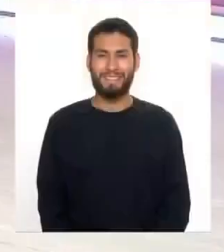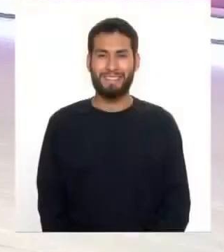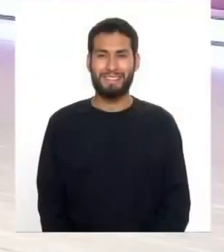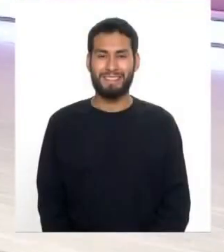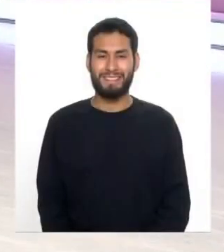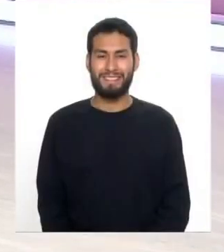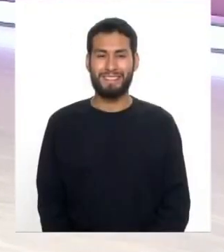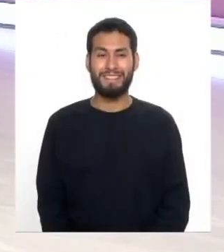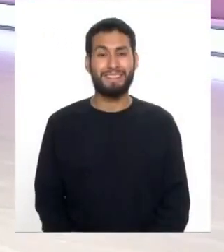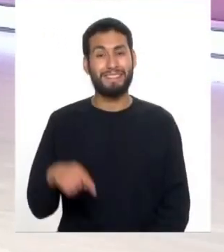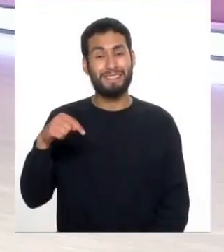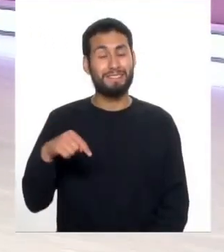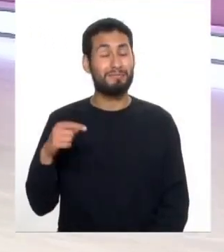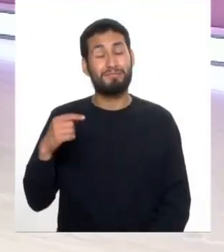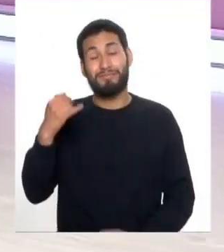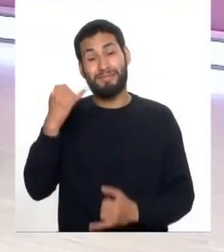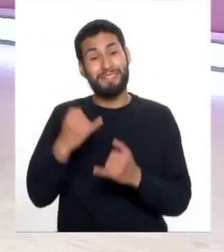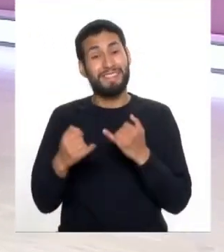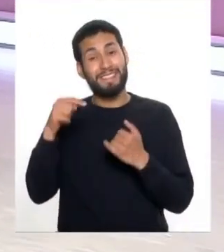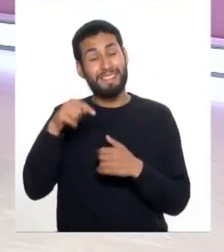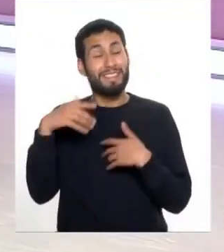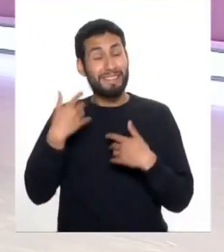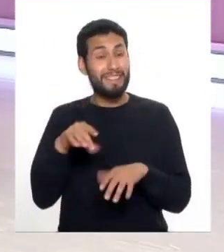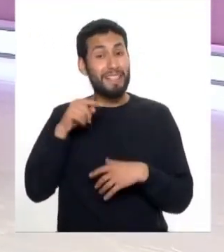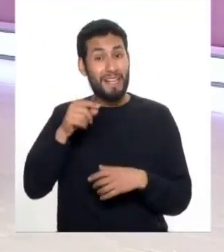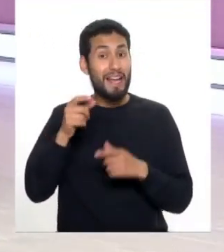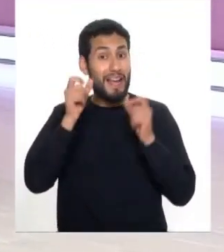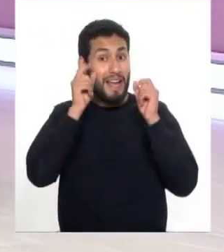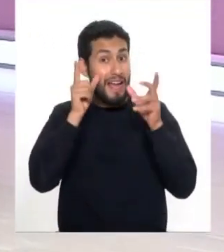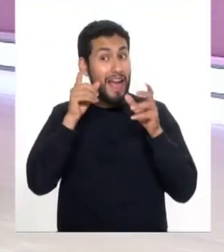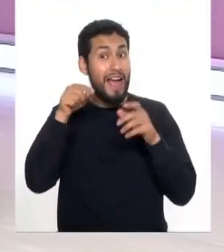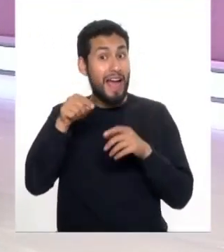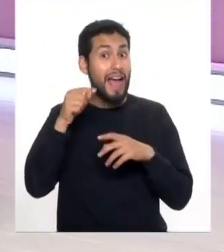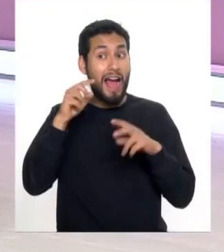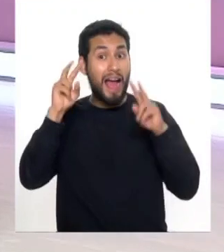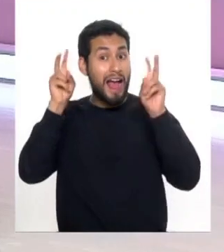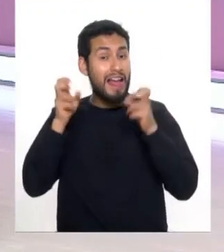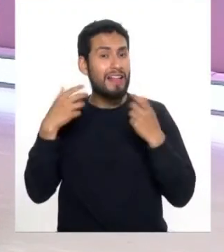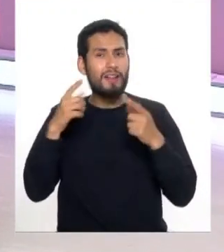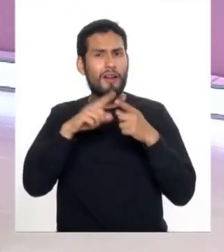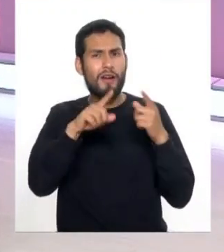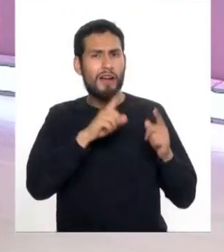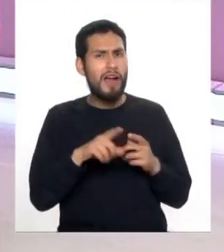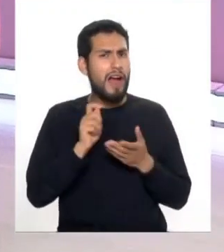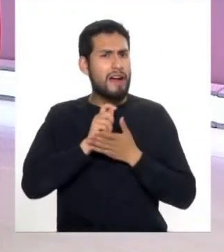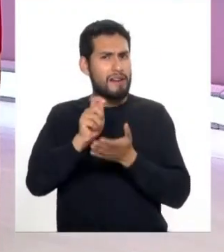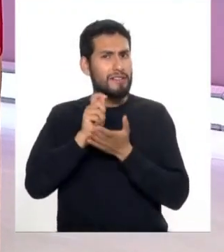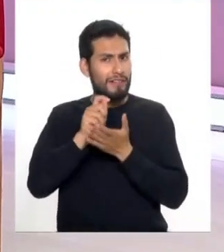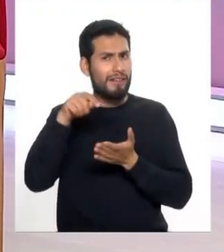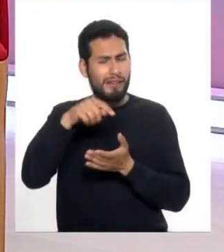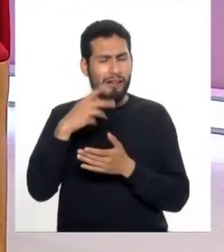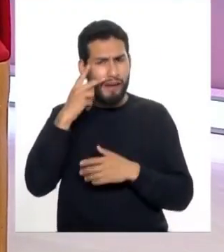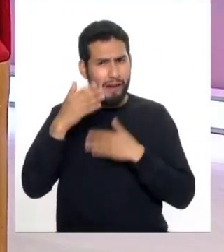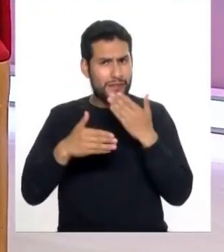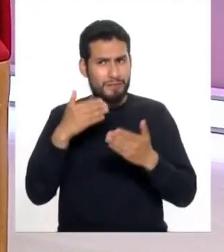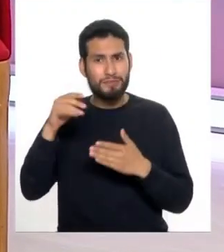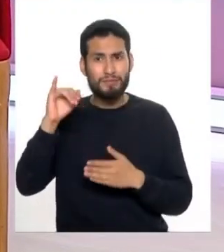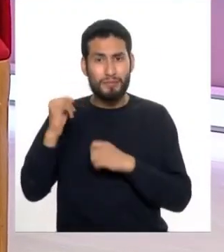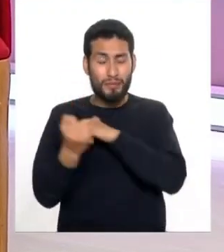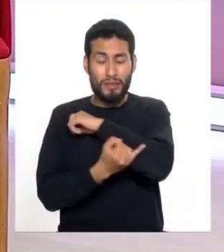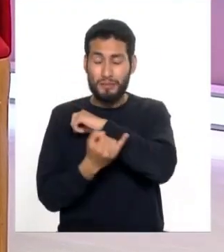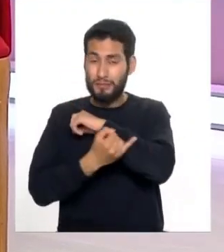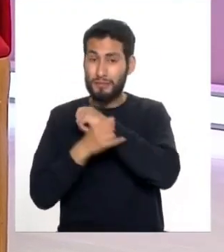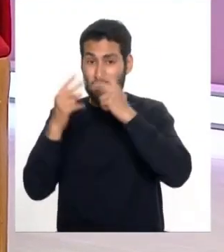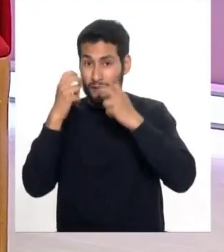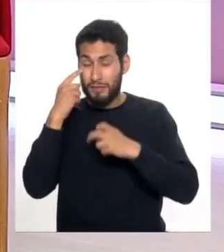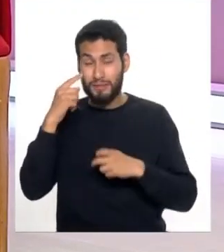y ya estábamos de regreso con este interesante tema y vamos también a ahondar sobre los diversos tratamientos que hemos venido viendo en Delino y también aclarar